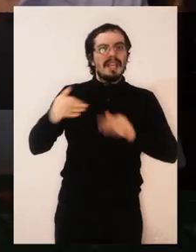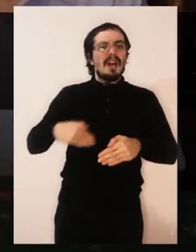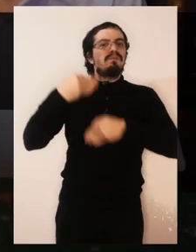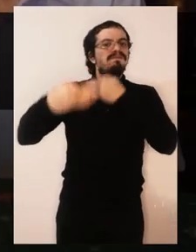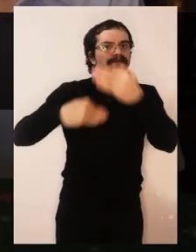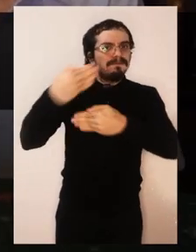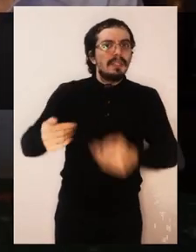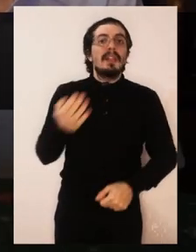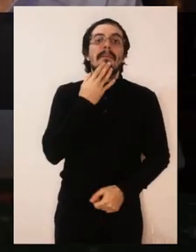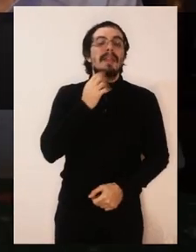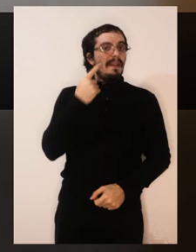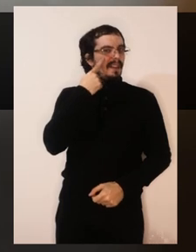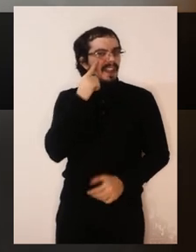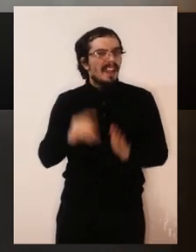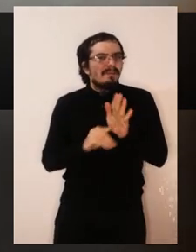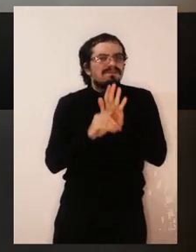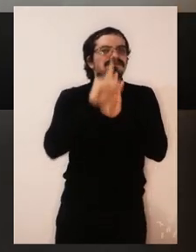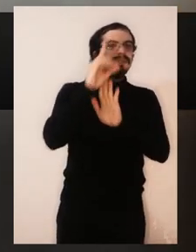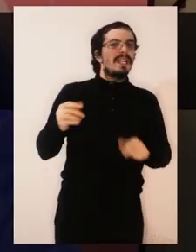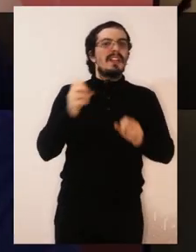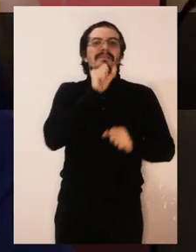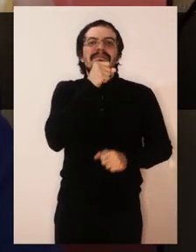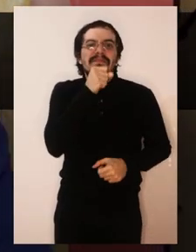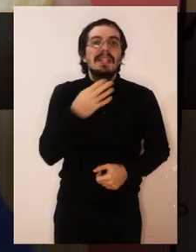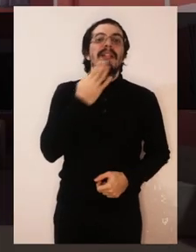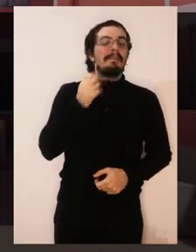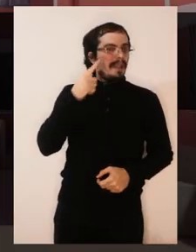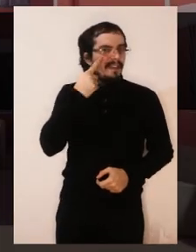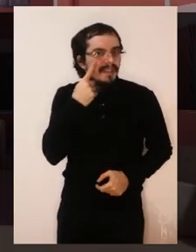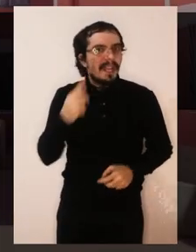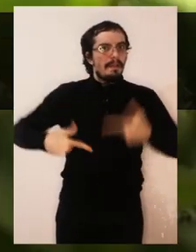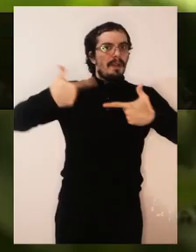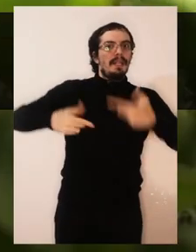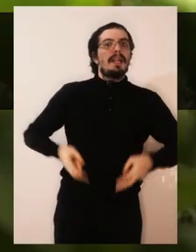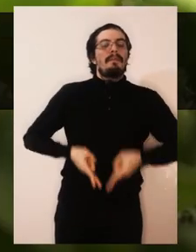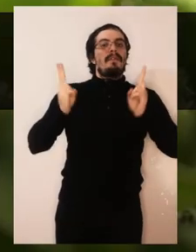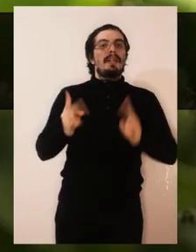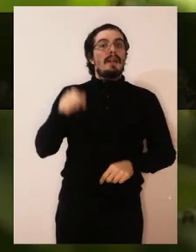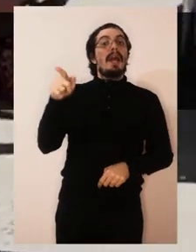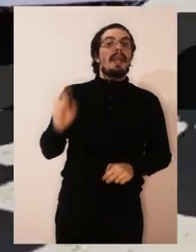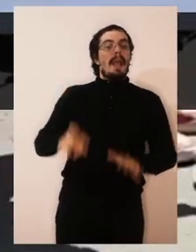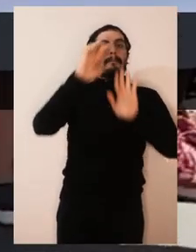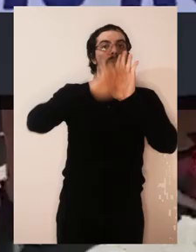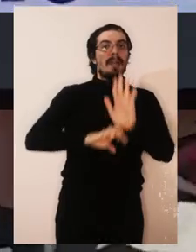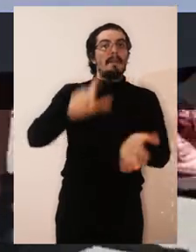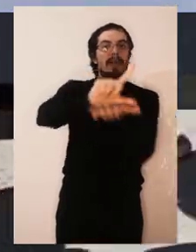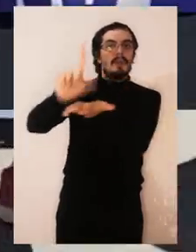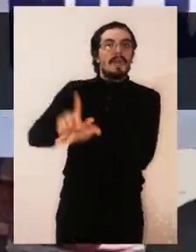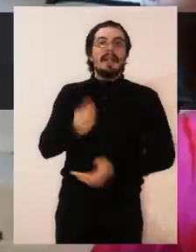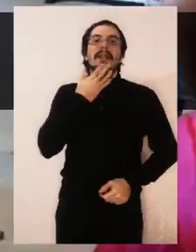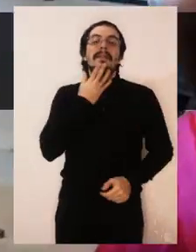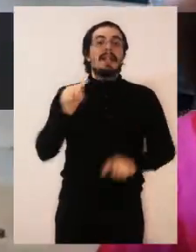la evolución del envejecimiento, el monitoreo de políticas públicas y los programas sectoriales, el marco